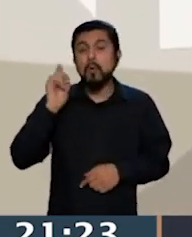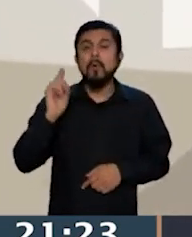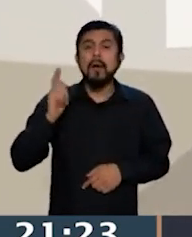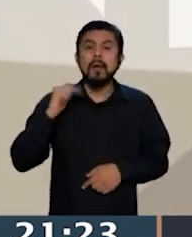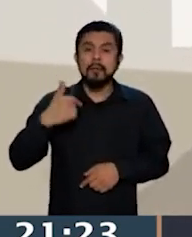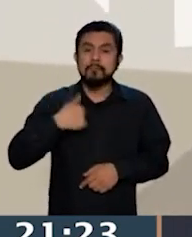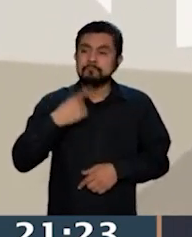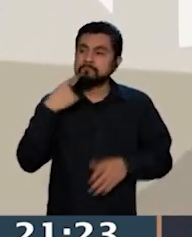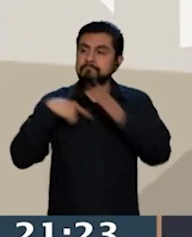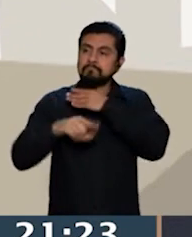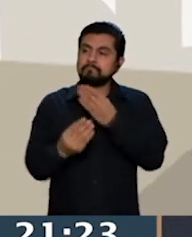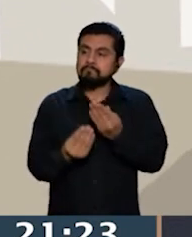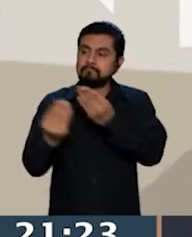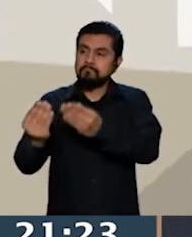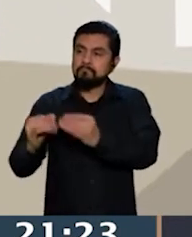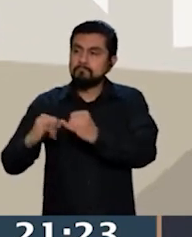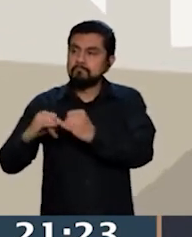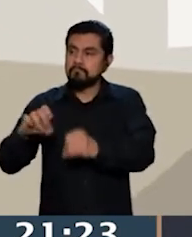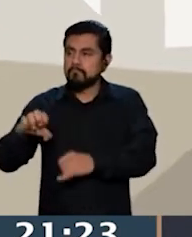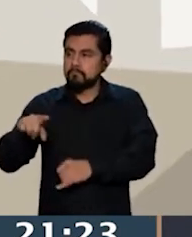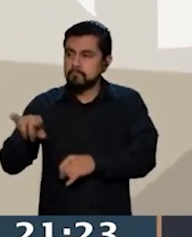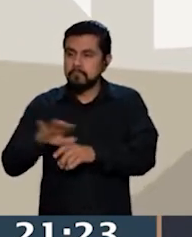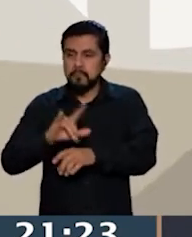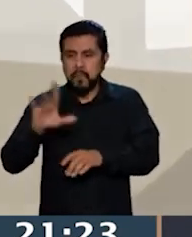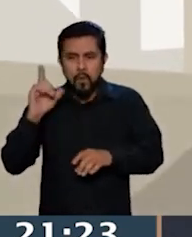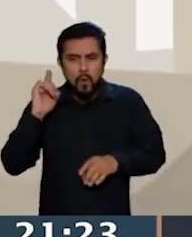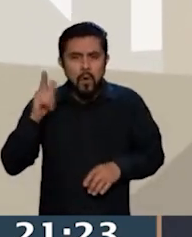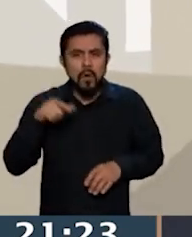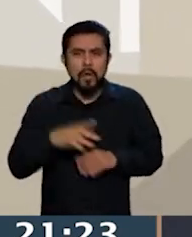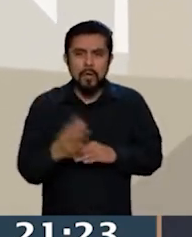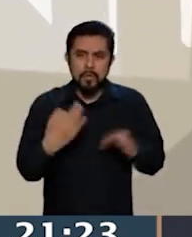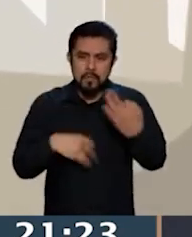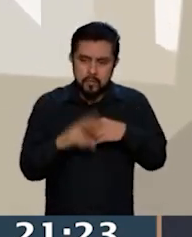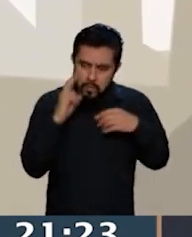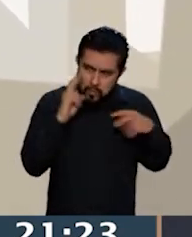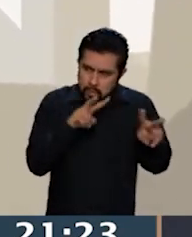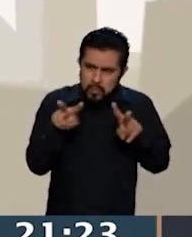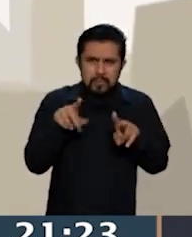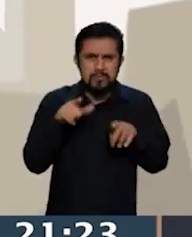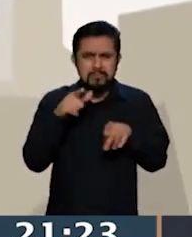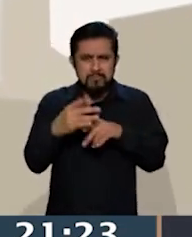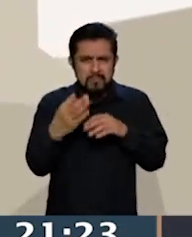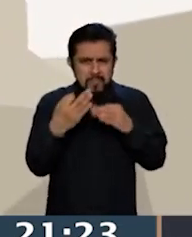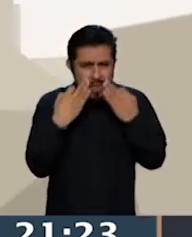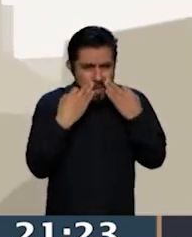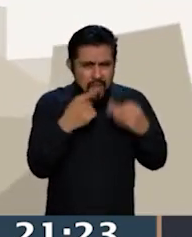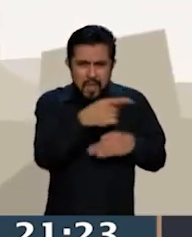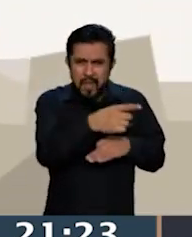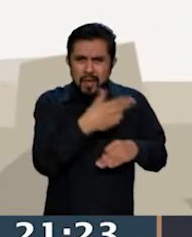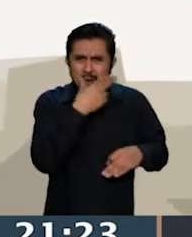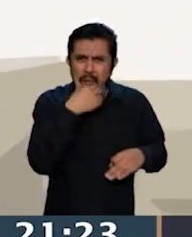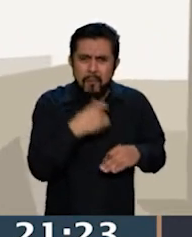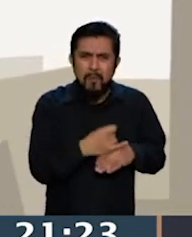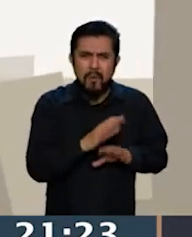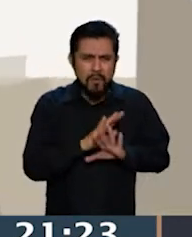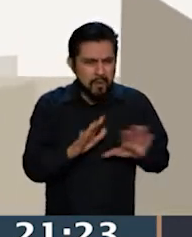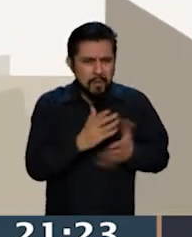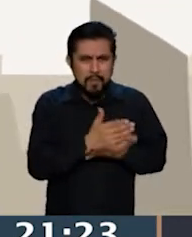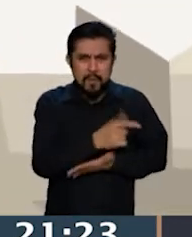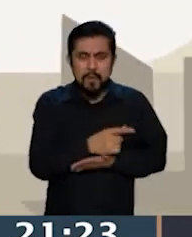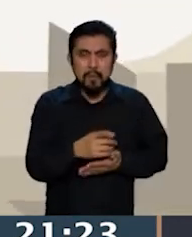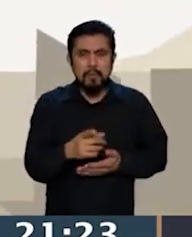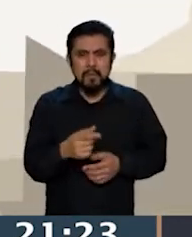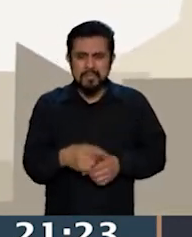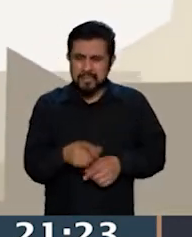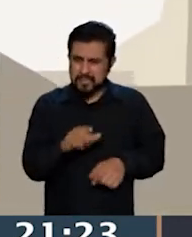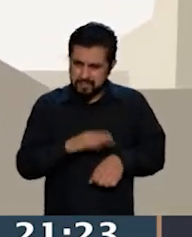estas medidas cautelares hacia Salinas Pliego provoquen esa discusión. Es decir, el debate tiene que ser cada vez más fuerte. Y